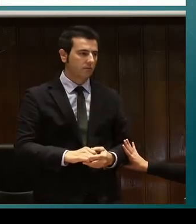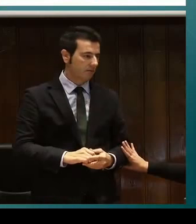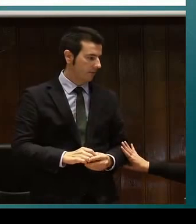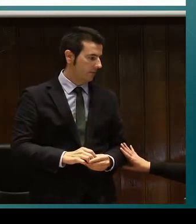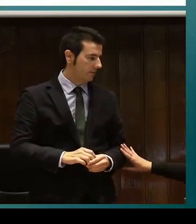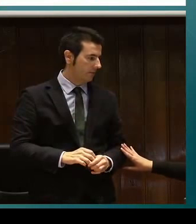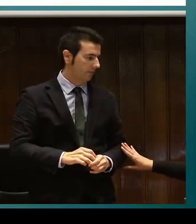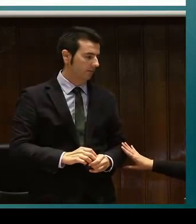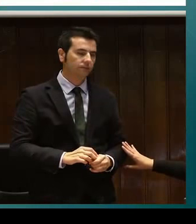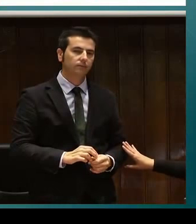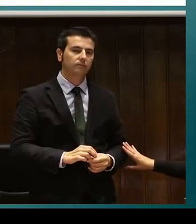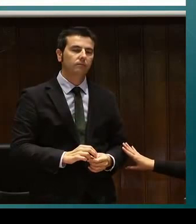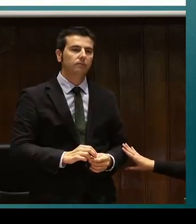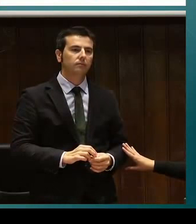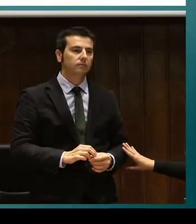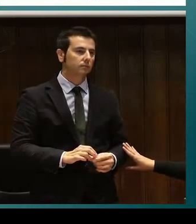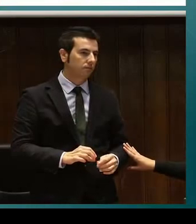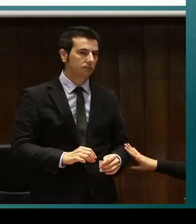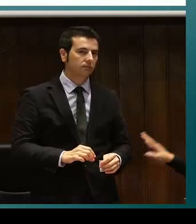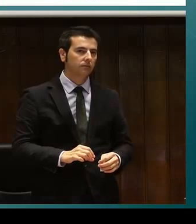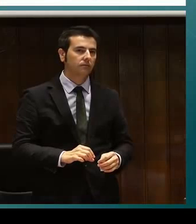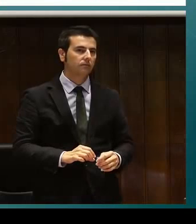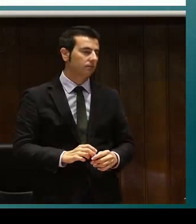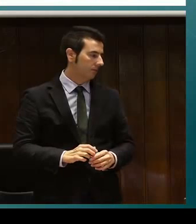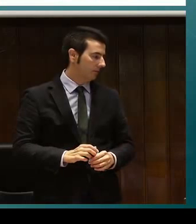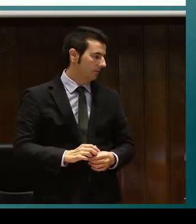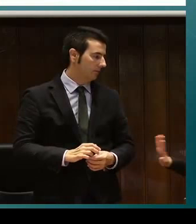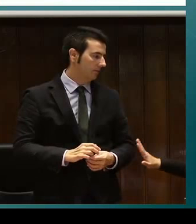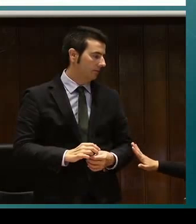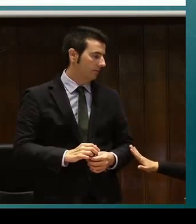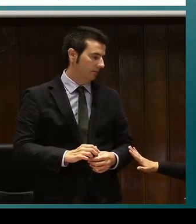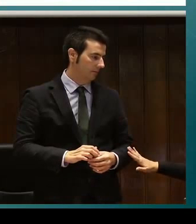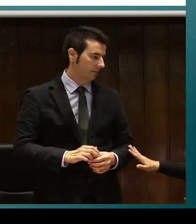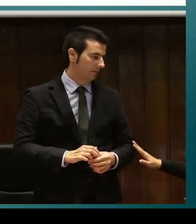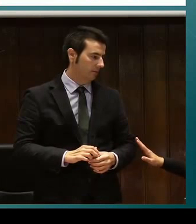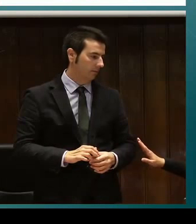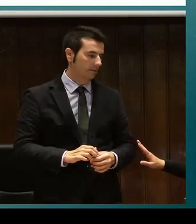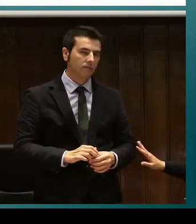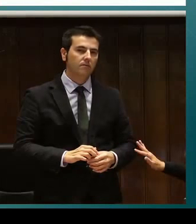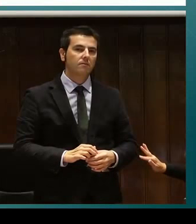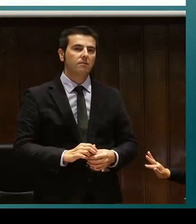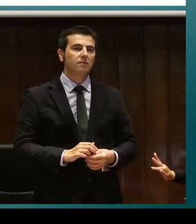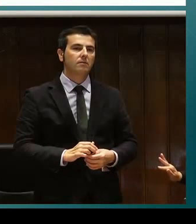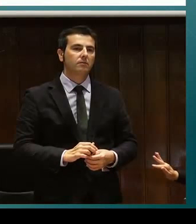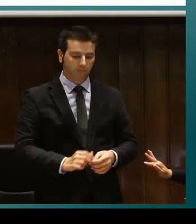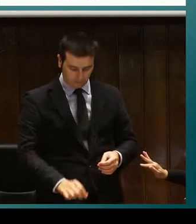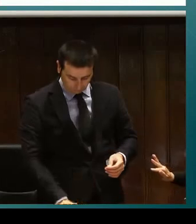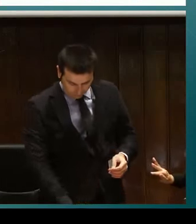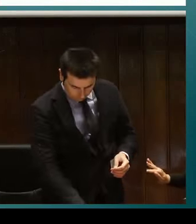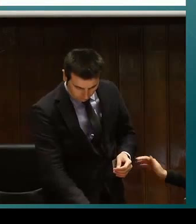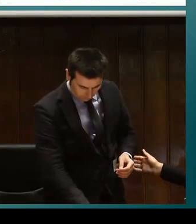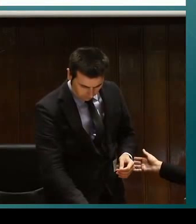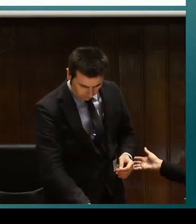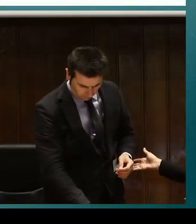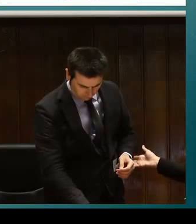Entonces, no se encuentra en una situación cómoda porque tiene que estar pidiendo que se repita o que le indiquen quién está hablando